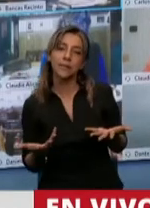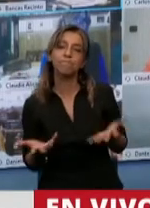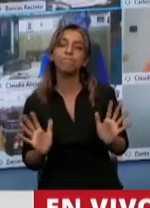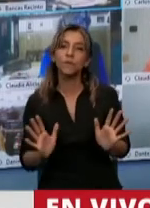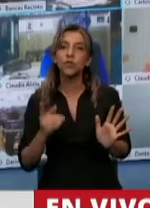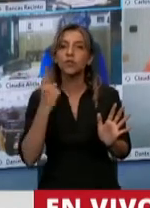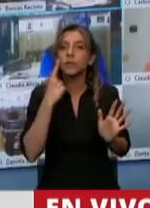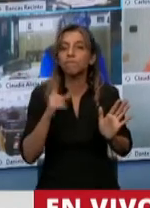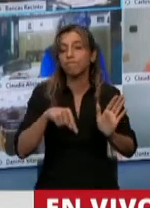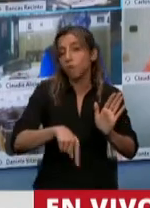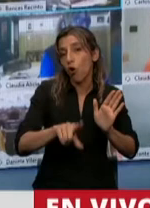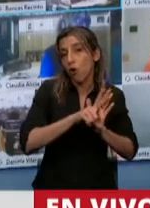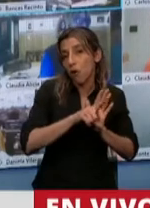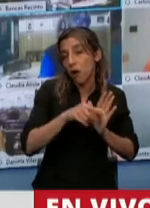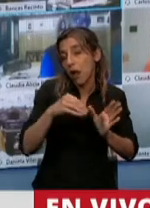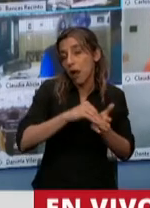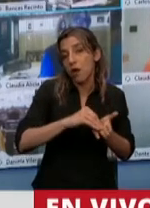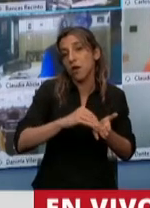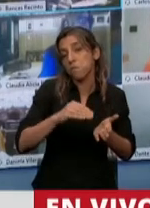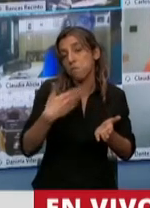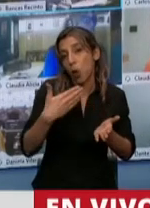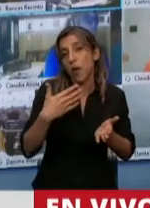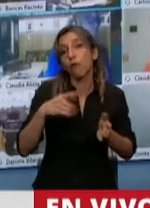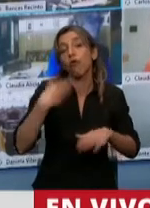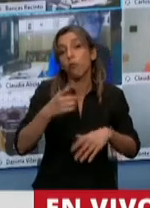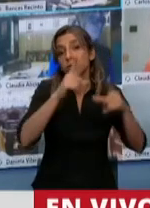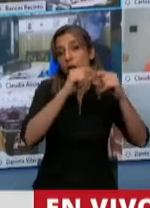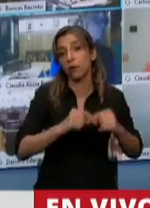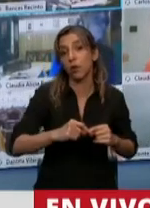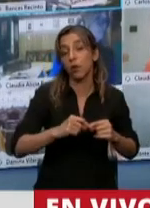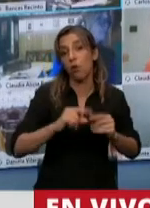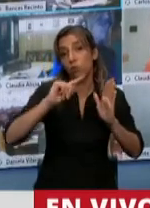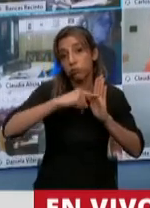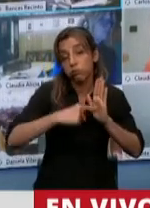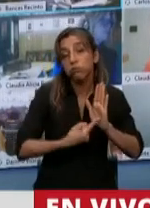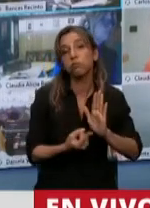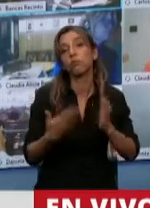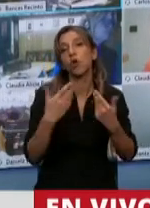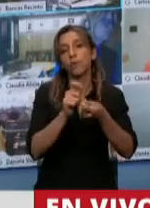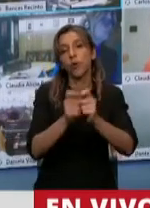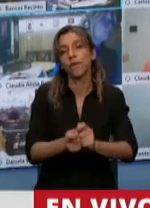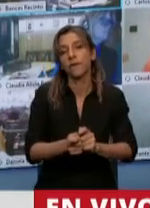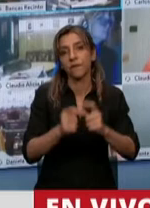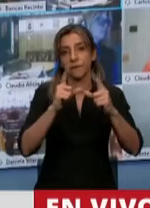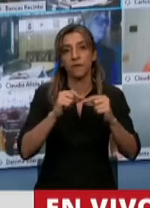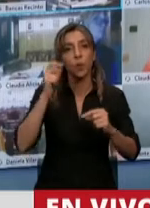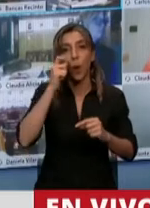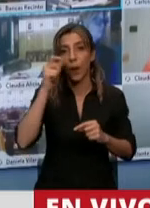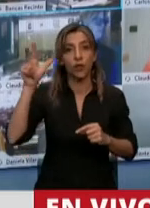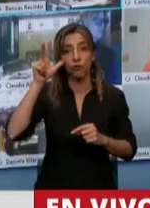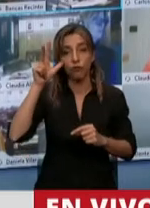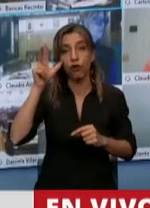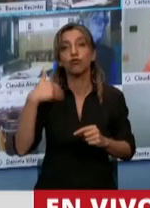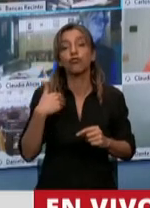momento que fuere, hoy en la discusión en particular, podamos hacer una modificación del artículo 28 y eliminar